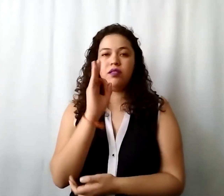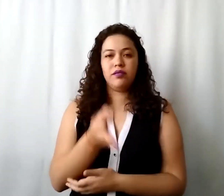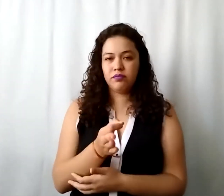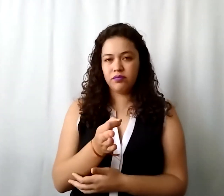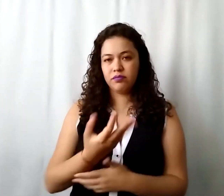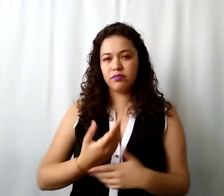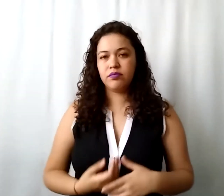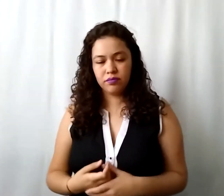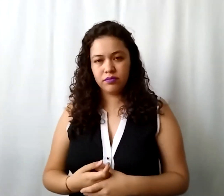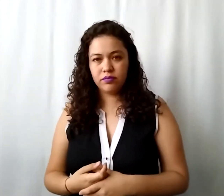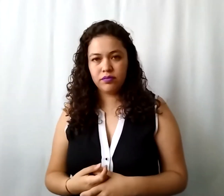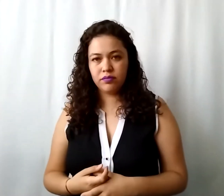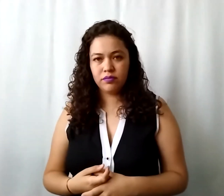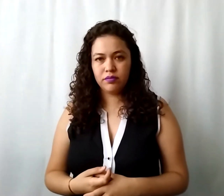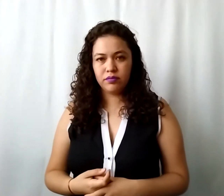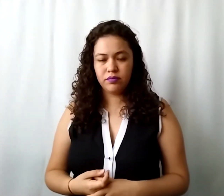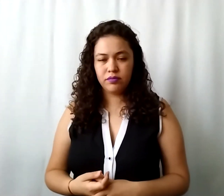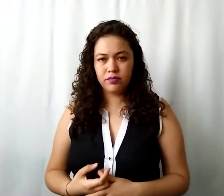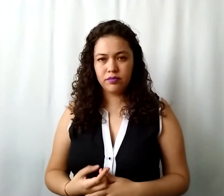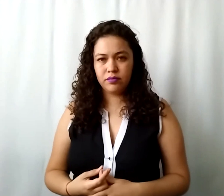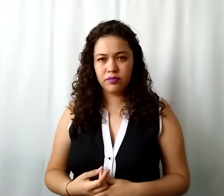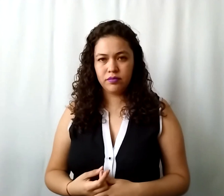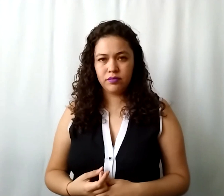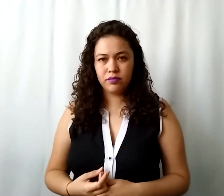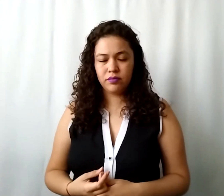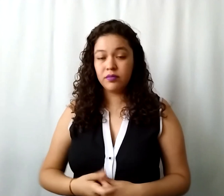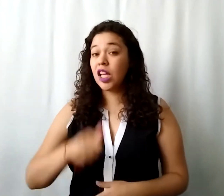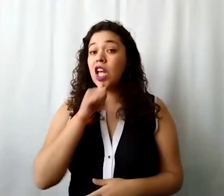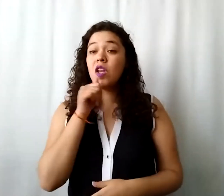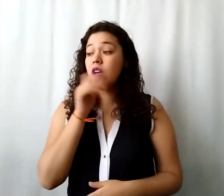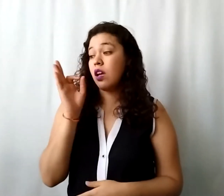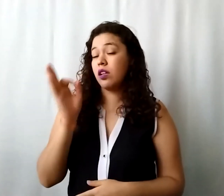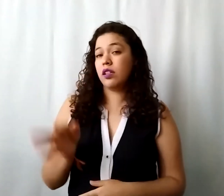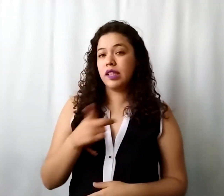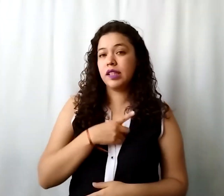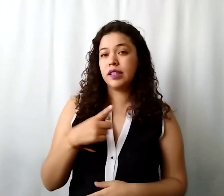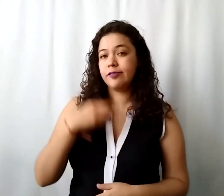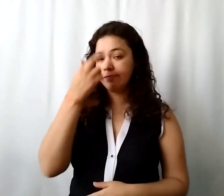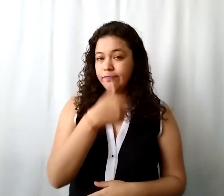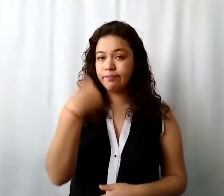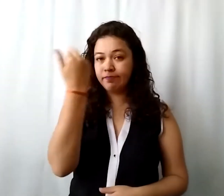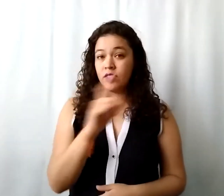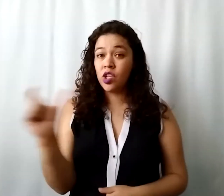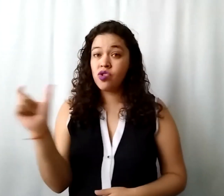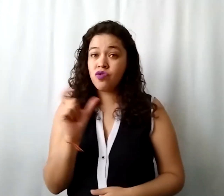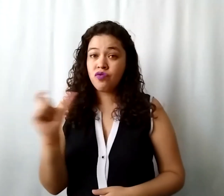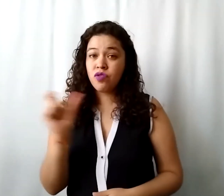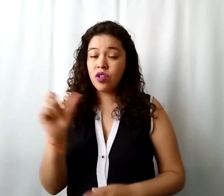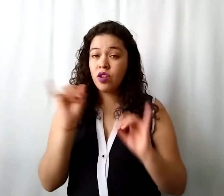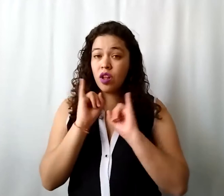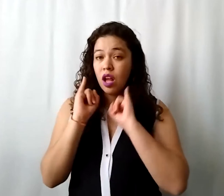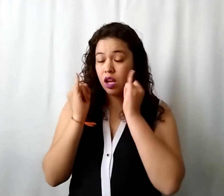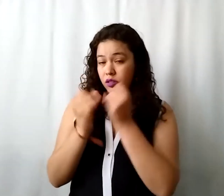atendiendo esta parte de que no ha sido autorizado tendrías que verificar cuando lo autoriza la junta